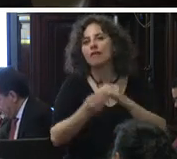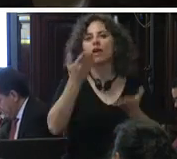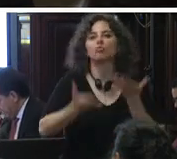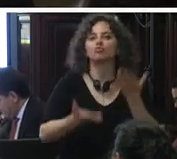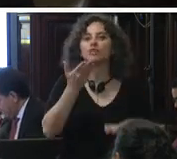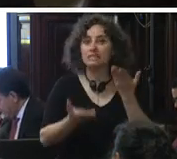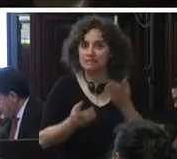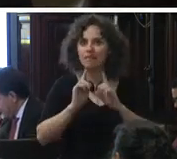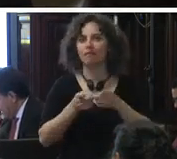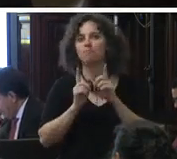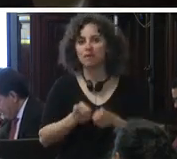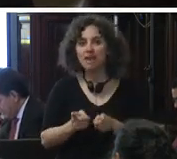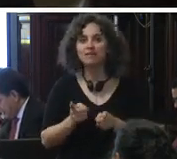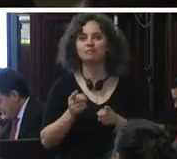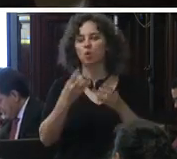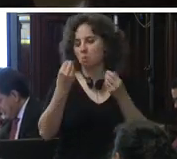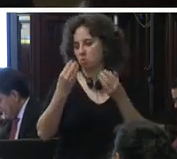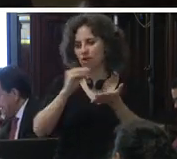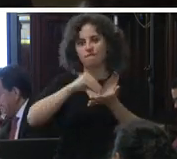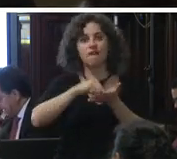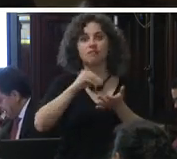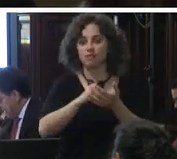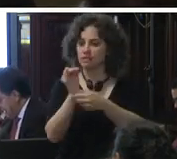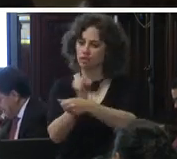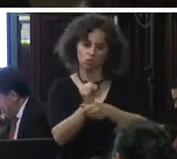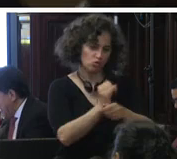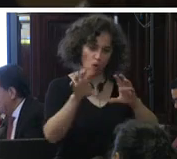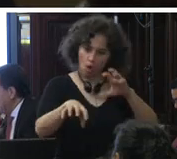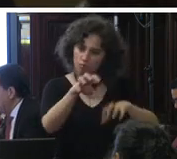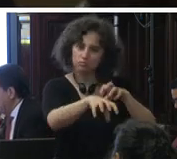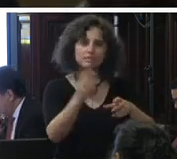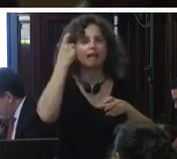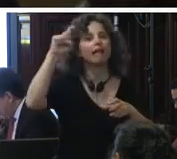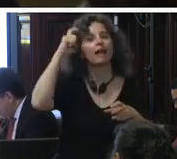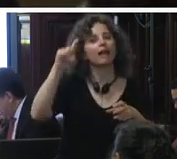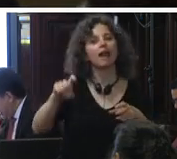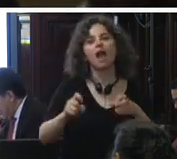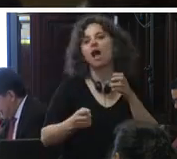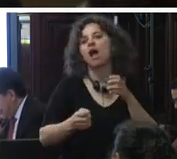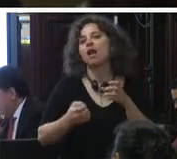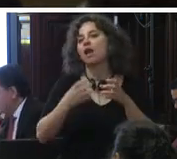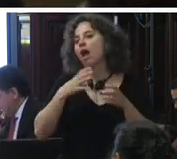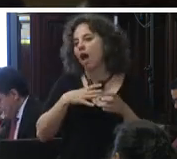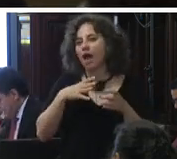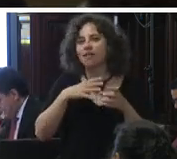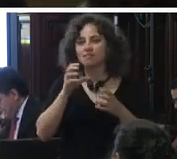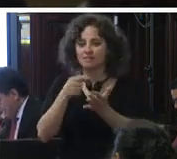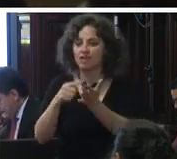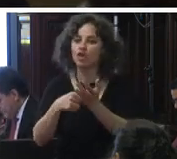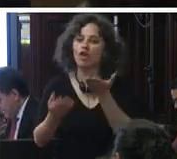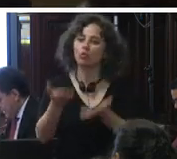restaurativa en numerosas entidades federativas se han creado y actualmente operan los centros de justicia